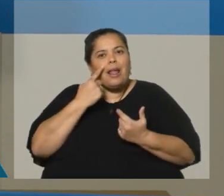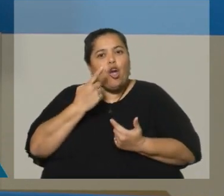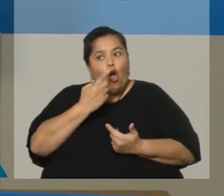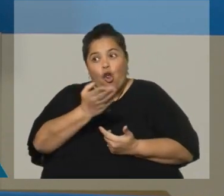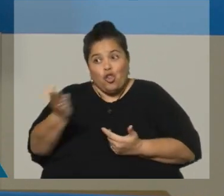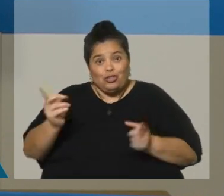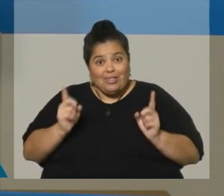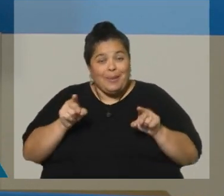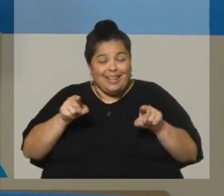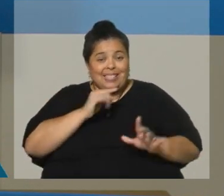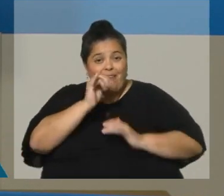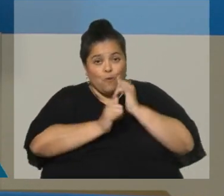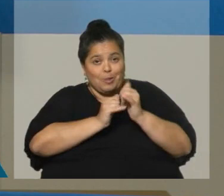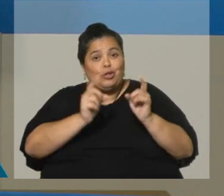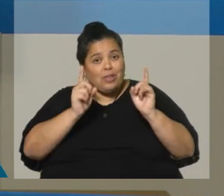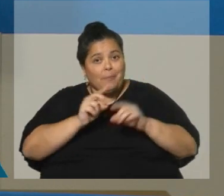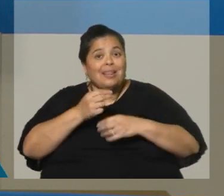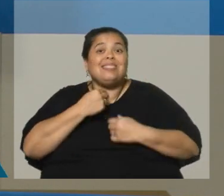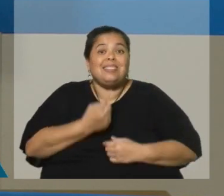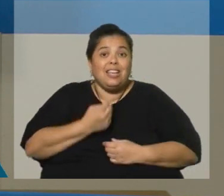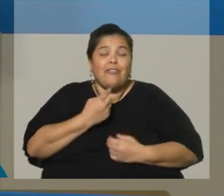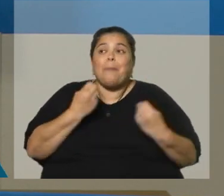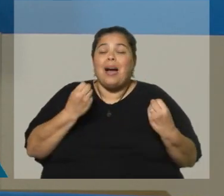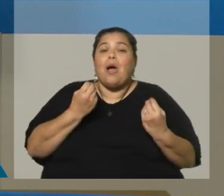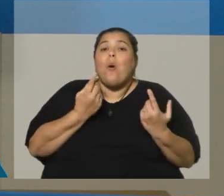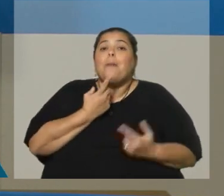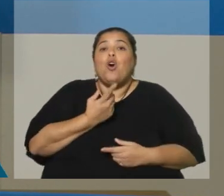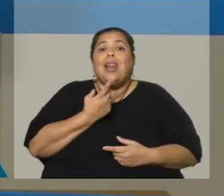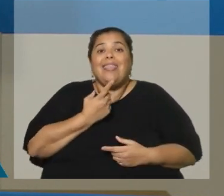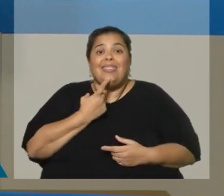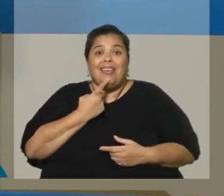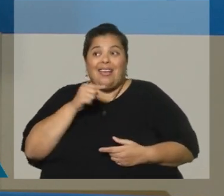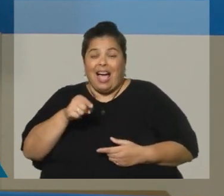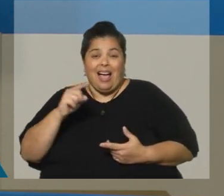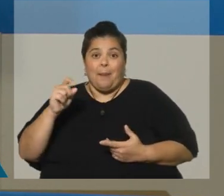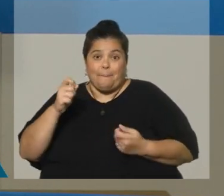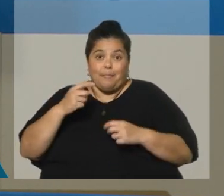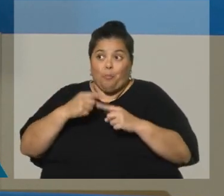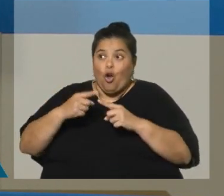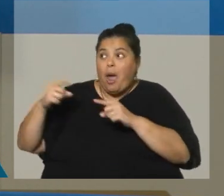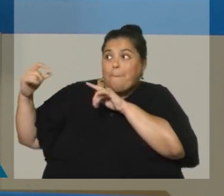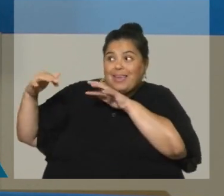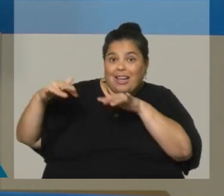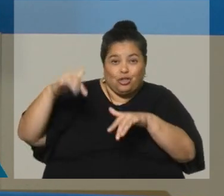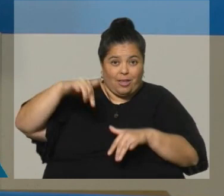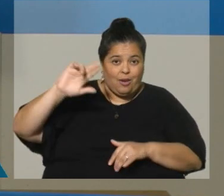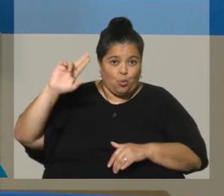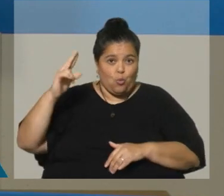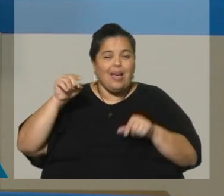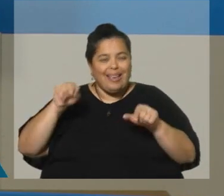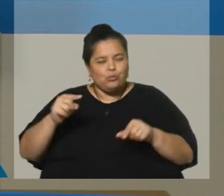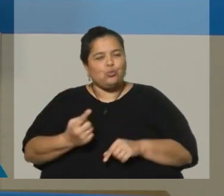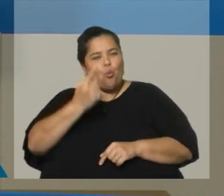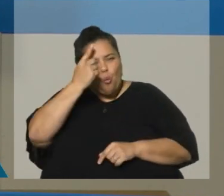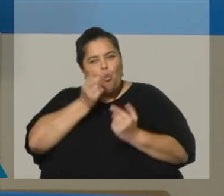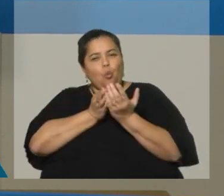seguramente, esta información va a ser útil para orientar la política inmigratoria del Uruguay. Es uno de los vectores, una